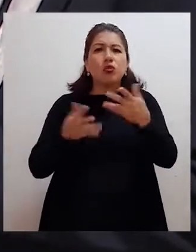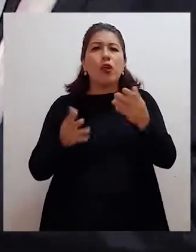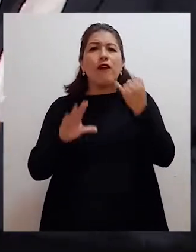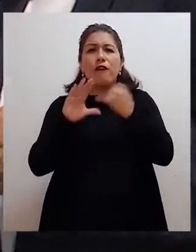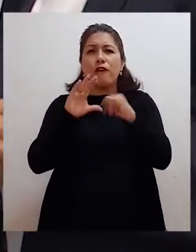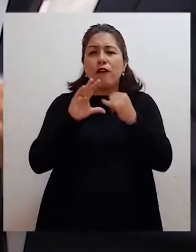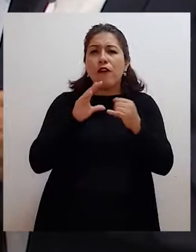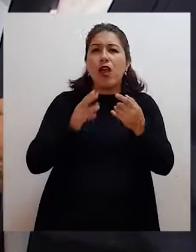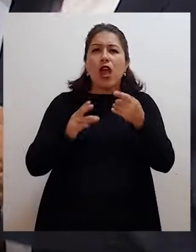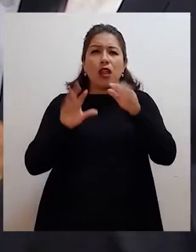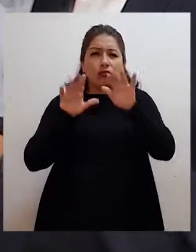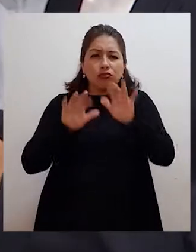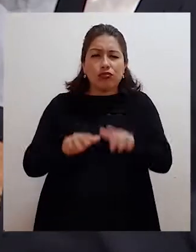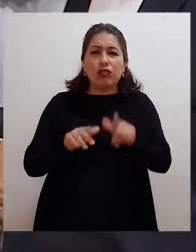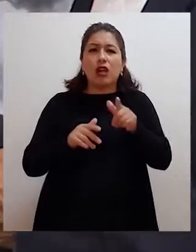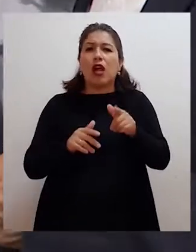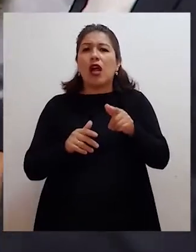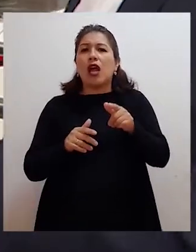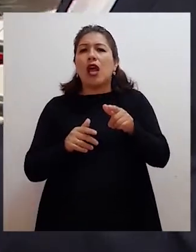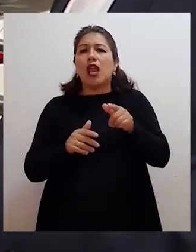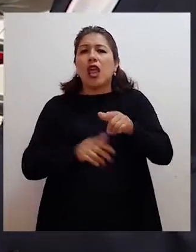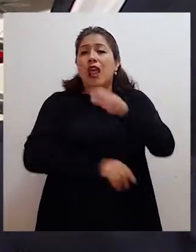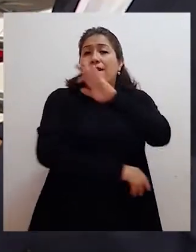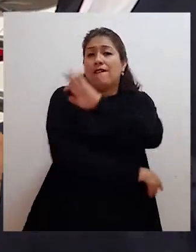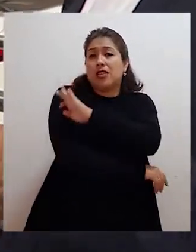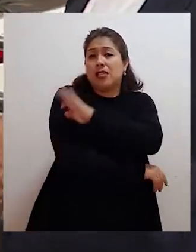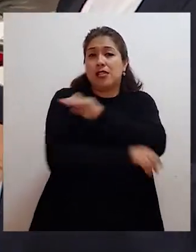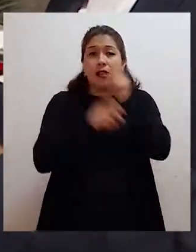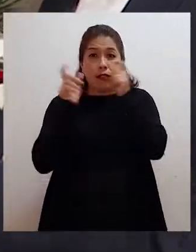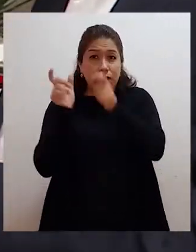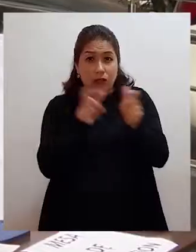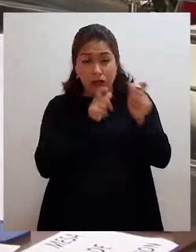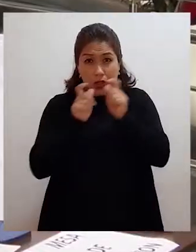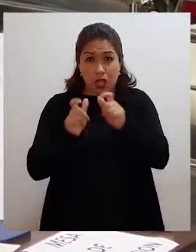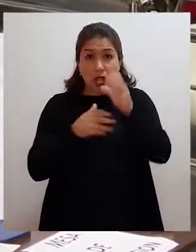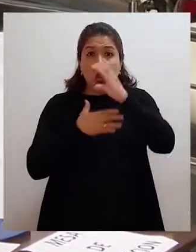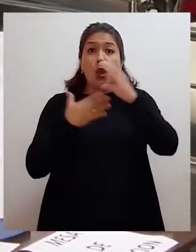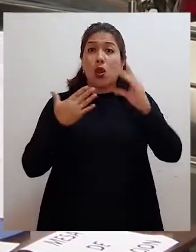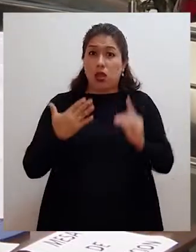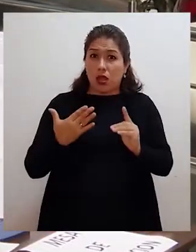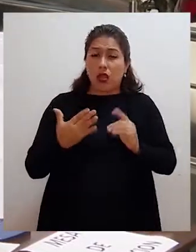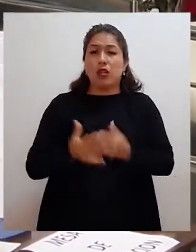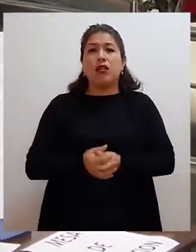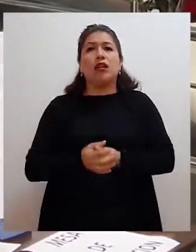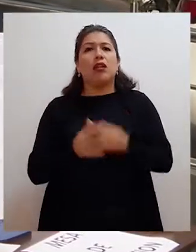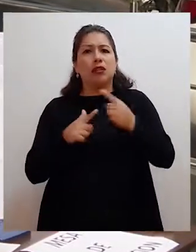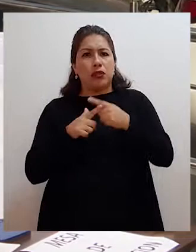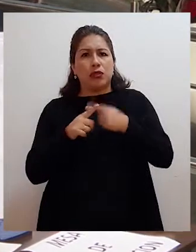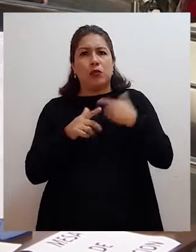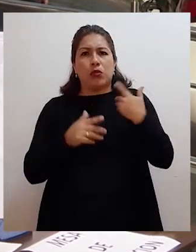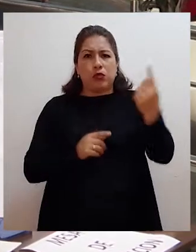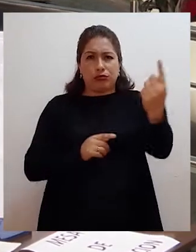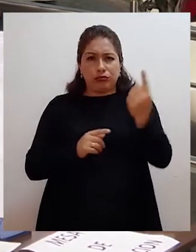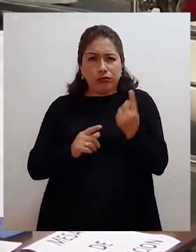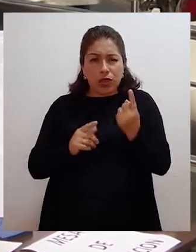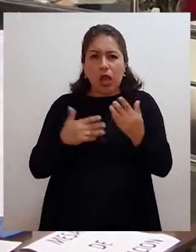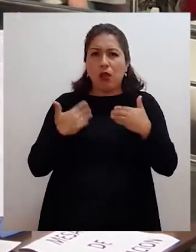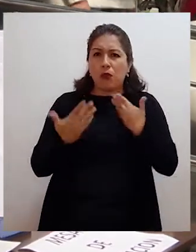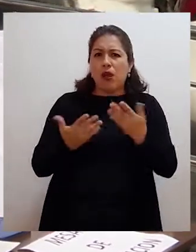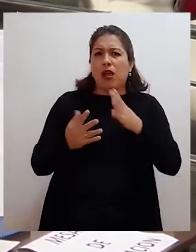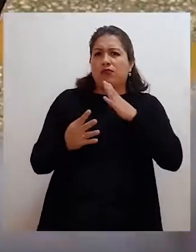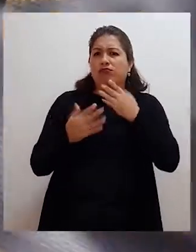fiscalización de CONAIS pueda apersonarse a hacer su verificación a estas